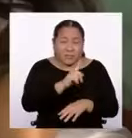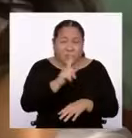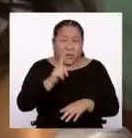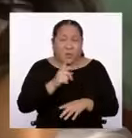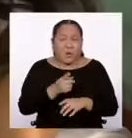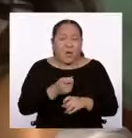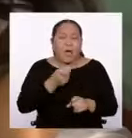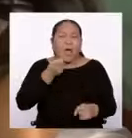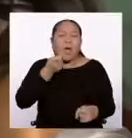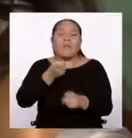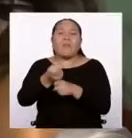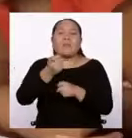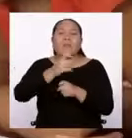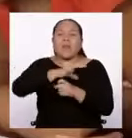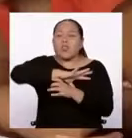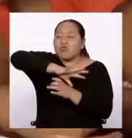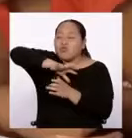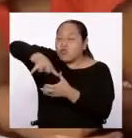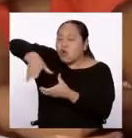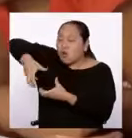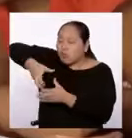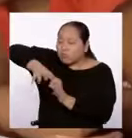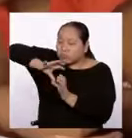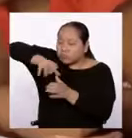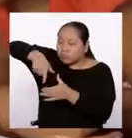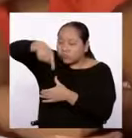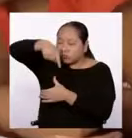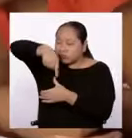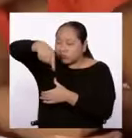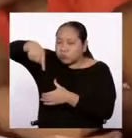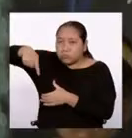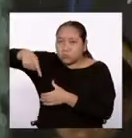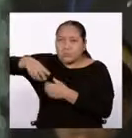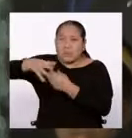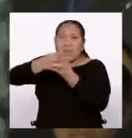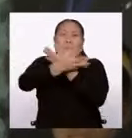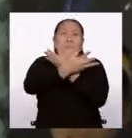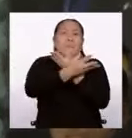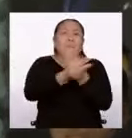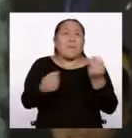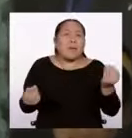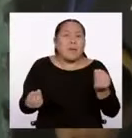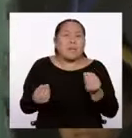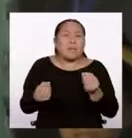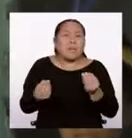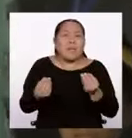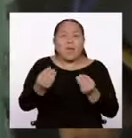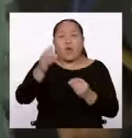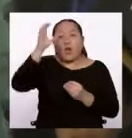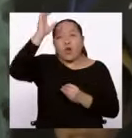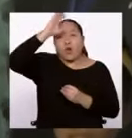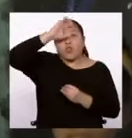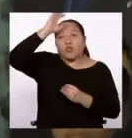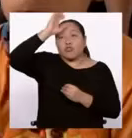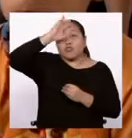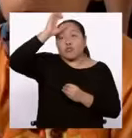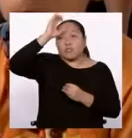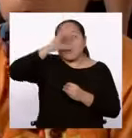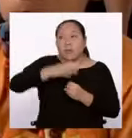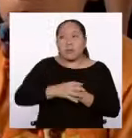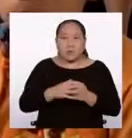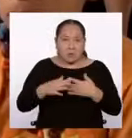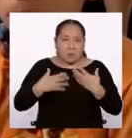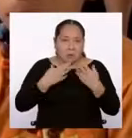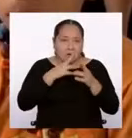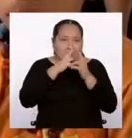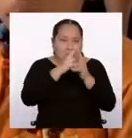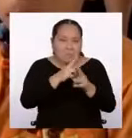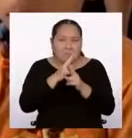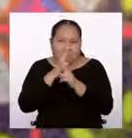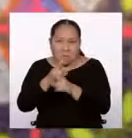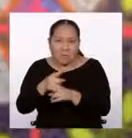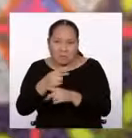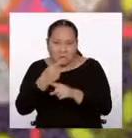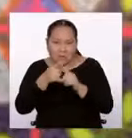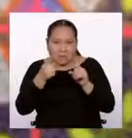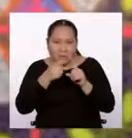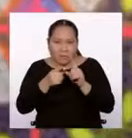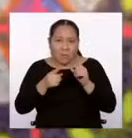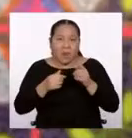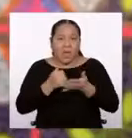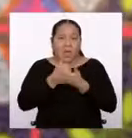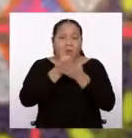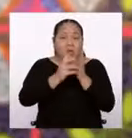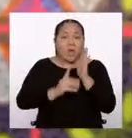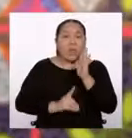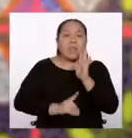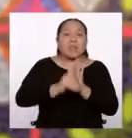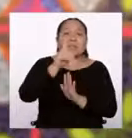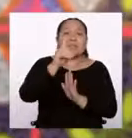que afecta a la humanidad entera, porque se pierde un cúmulo de conocimientos que puede tener muchísimas respuestas para el desarrollo sostenible,